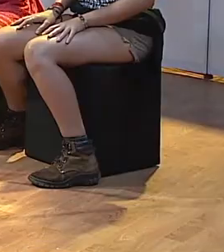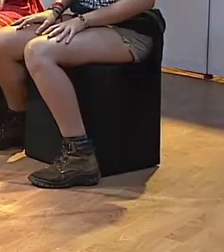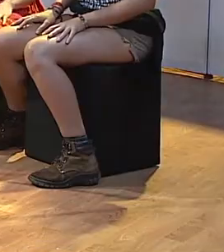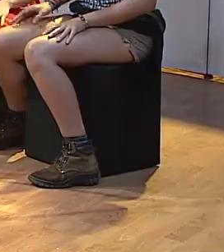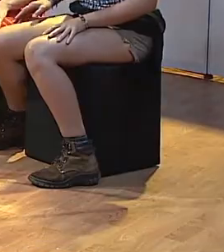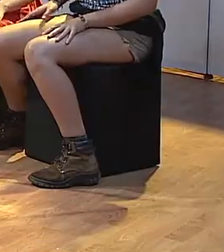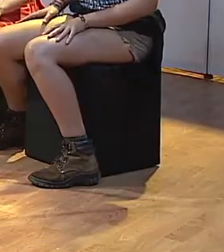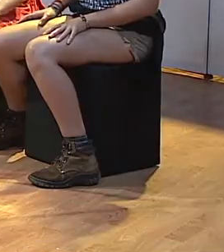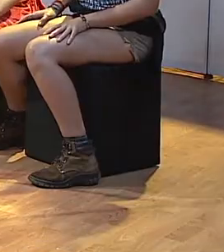Gracias. Gracias. Gracias.